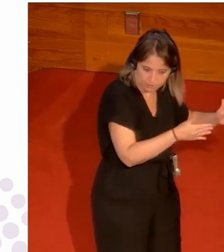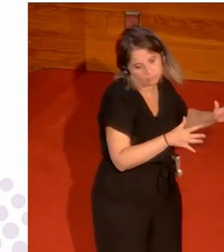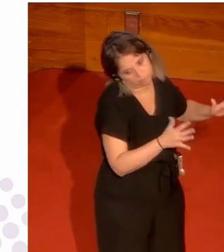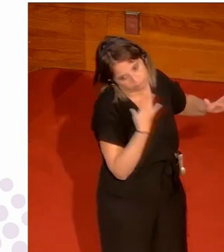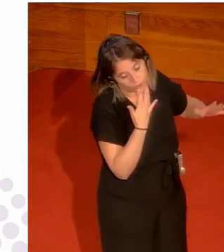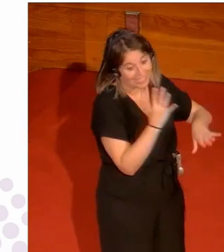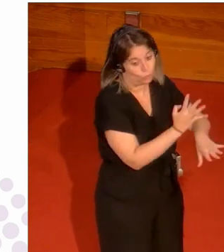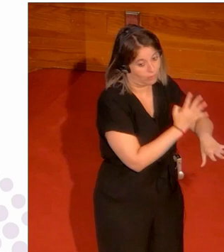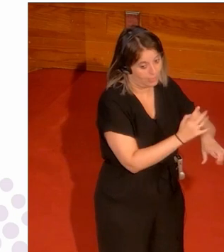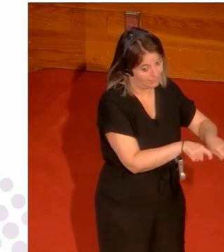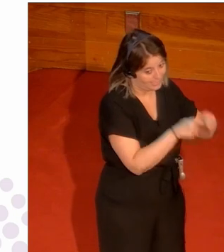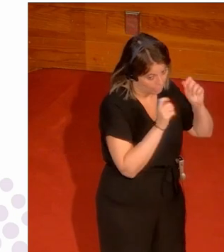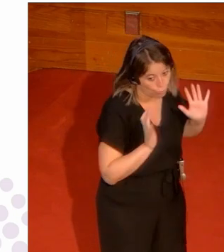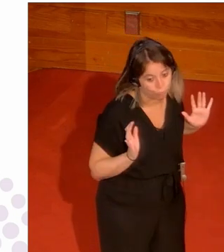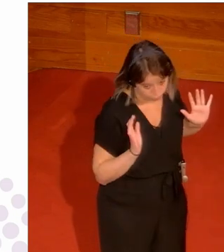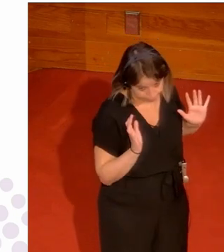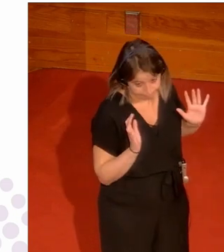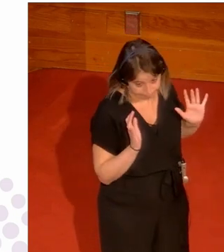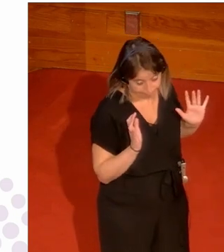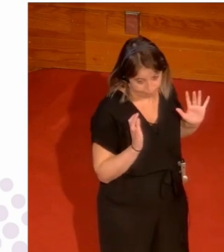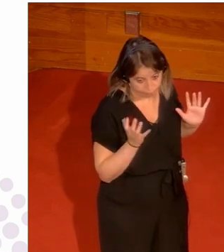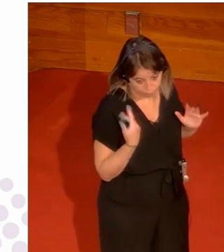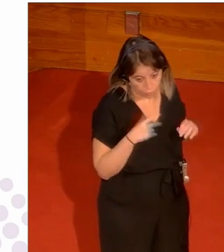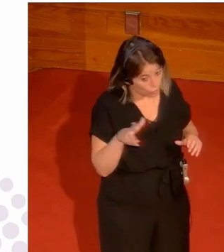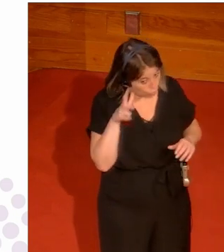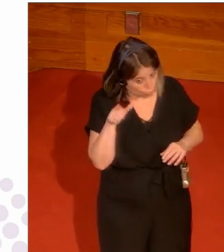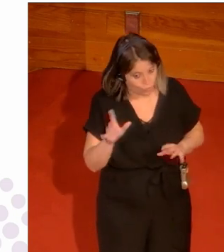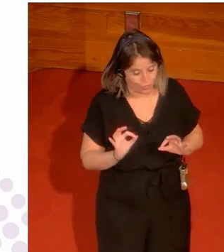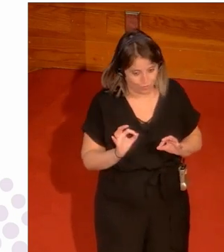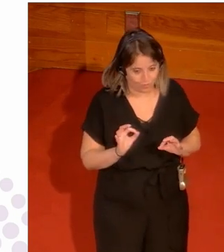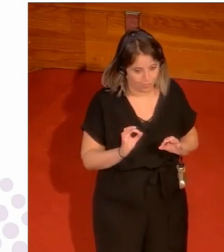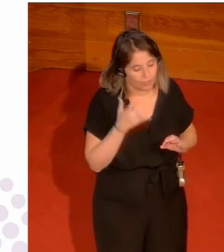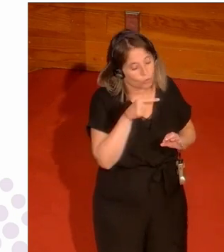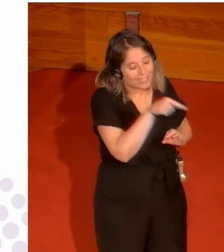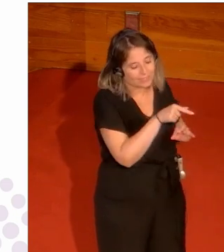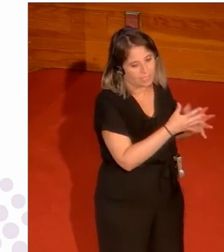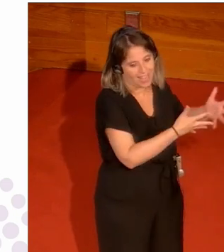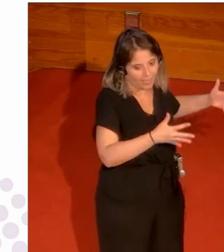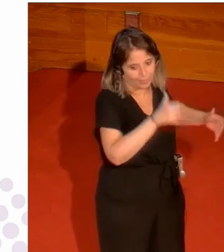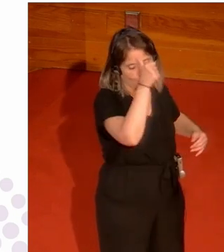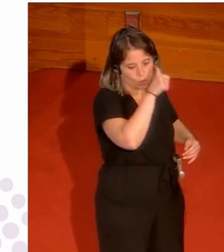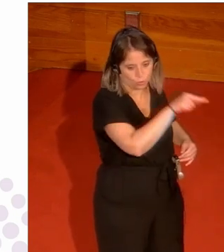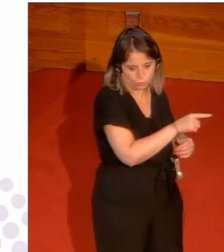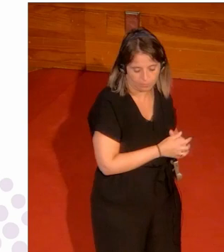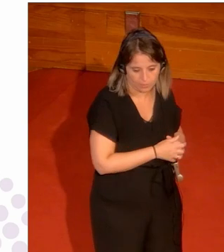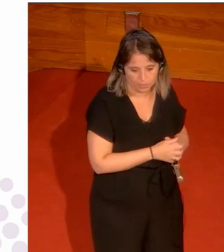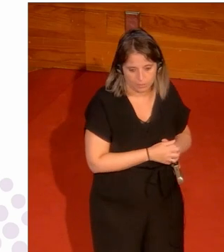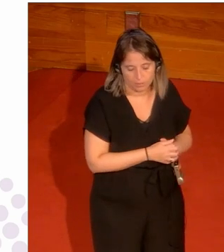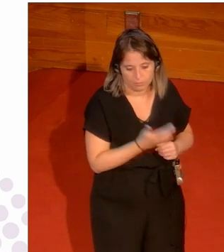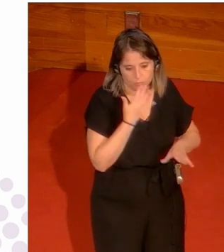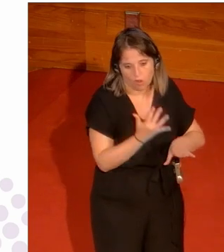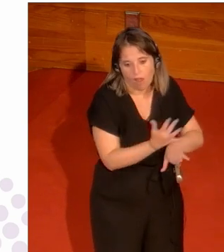ser que se estrope el césped o sea es que es que yo he oído eso dices joder chico no tenéis un equipo